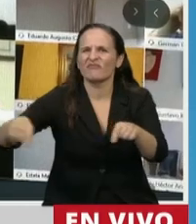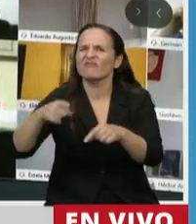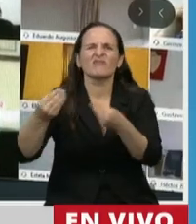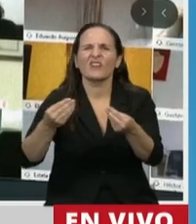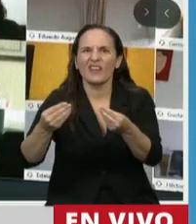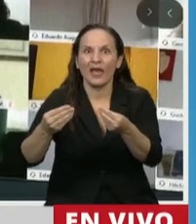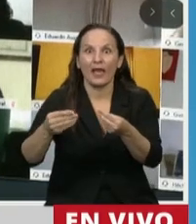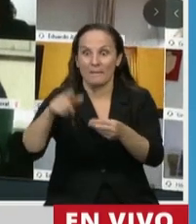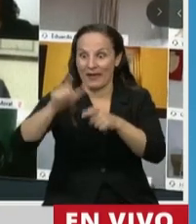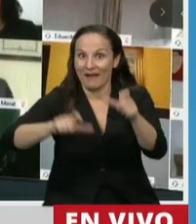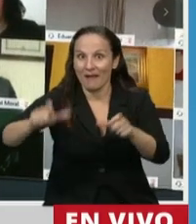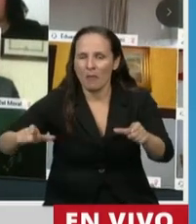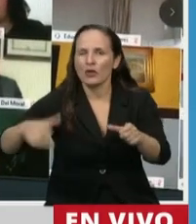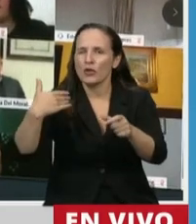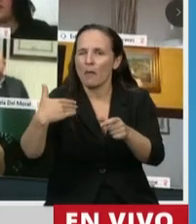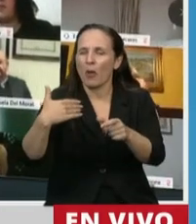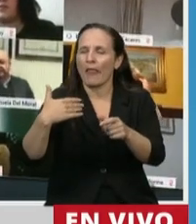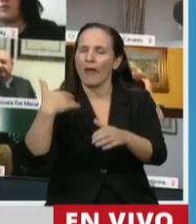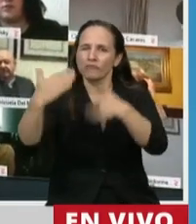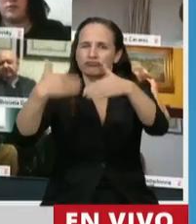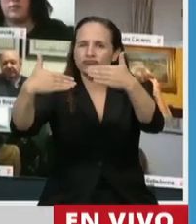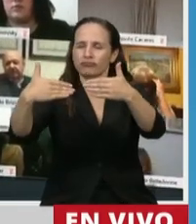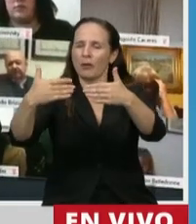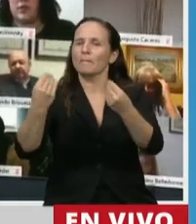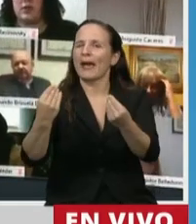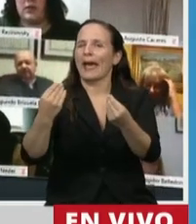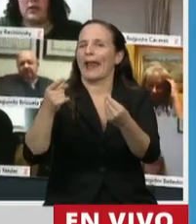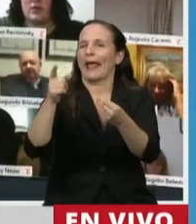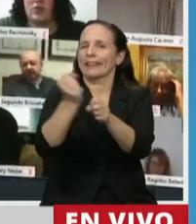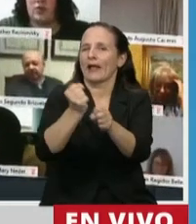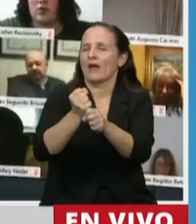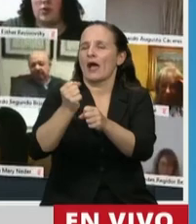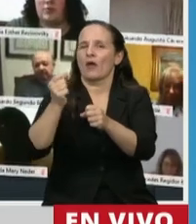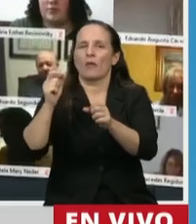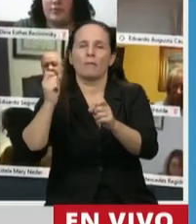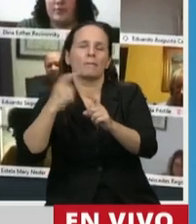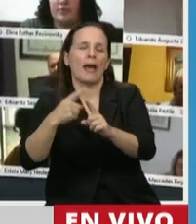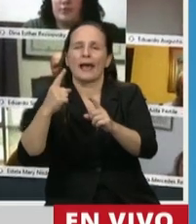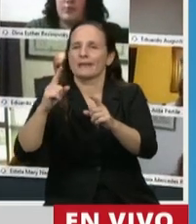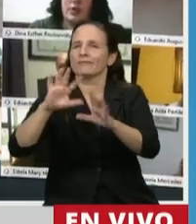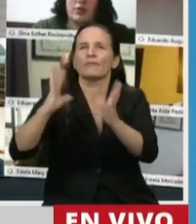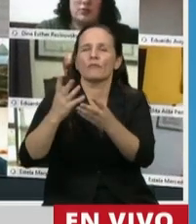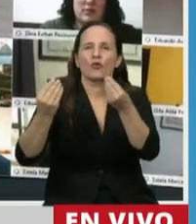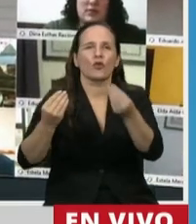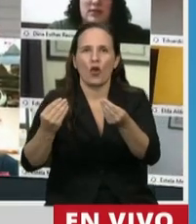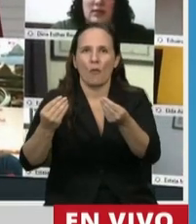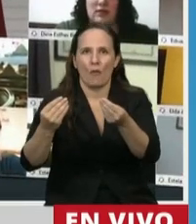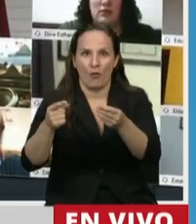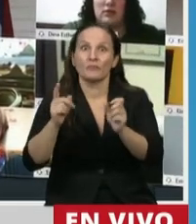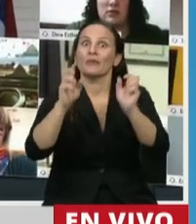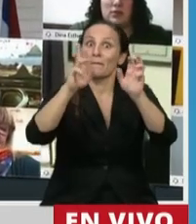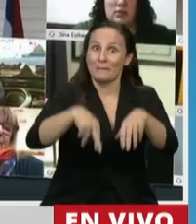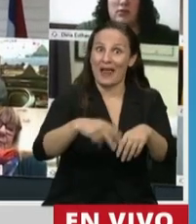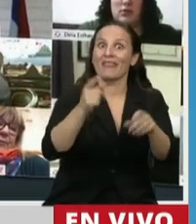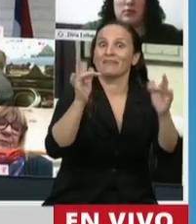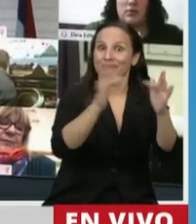de habilidades para la vida y el trabajo en el mundo cada vez más digital, y el Plan Nacional de Conectividad Escolar, con el